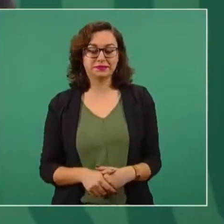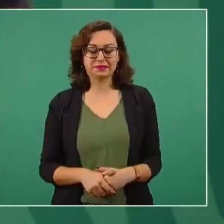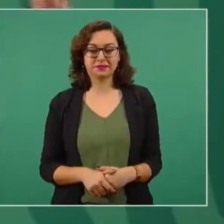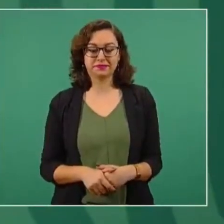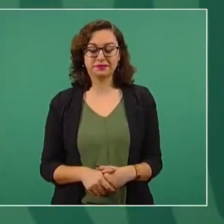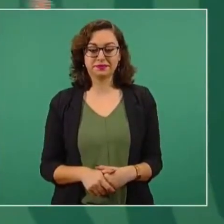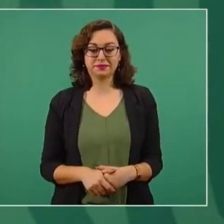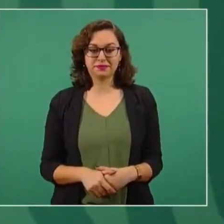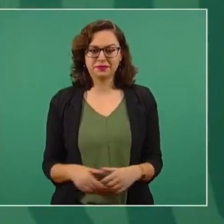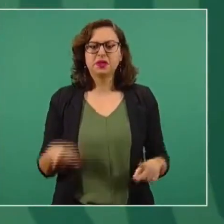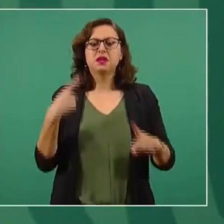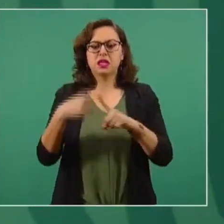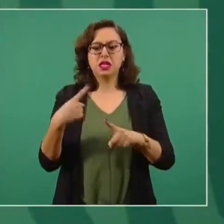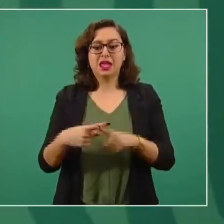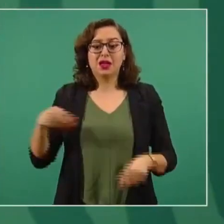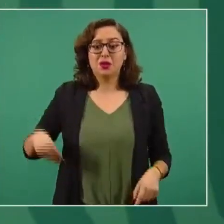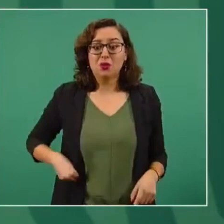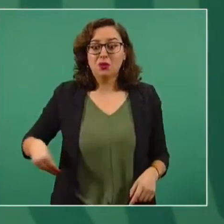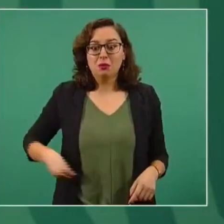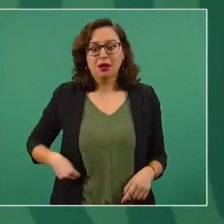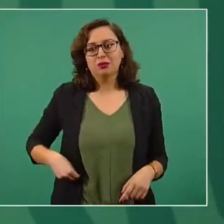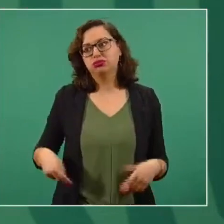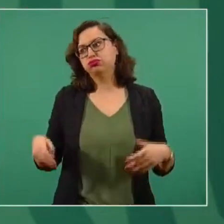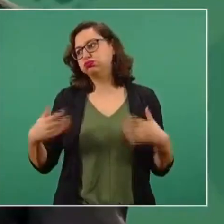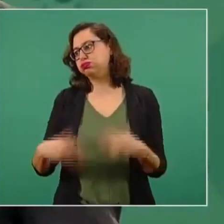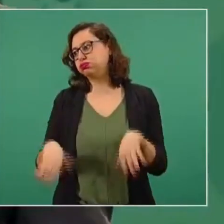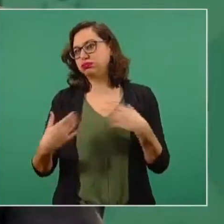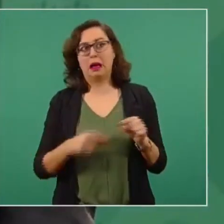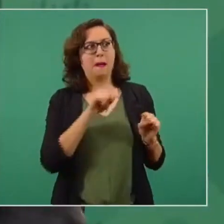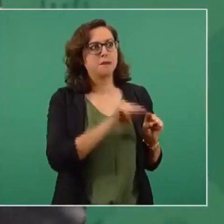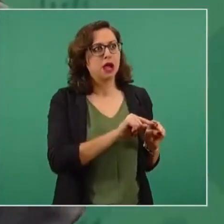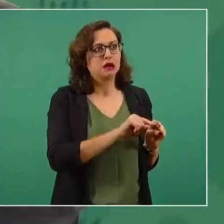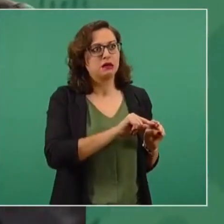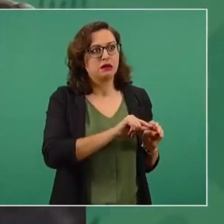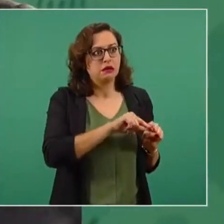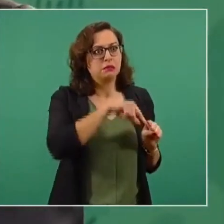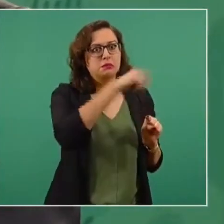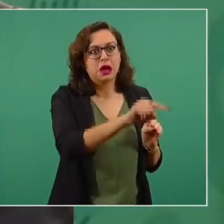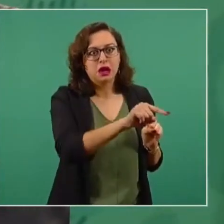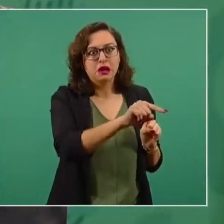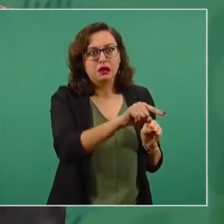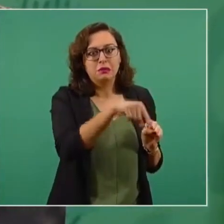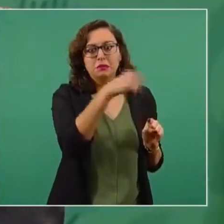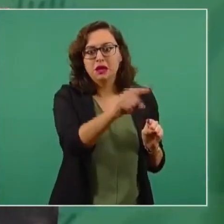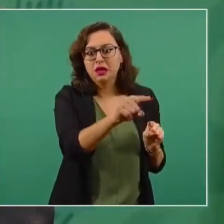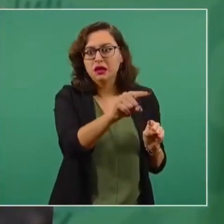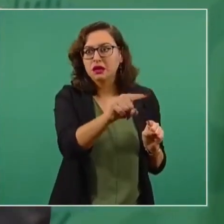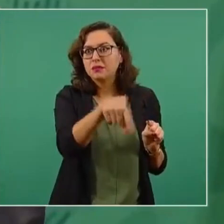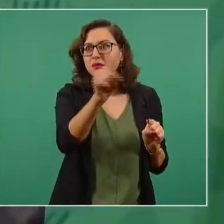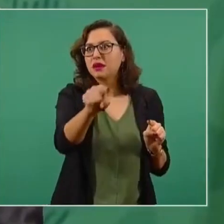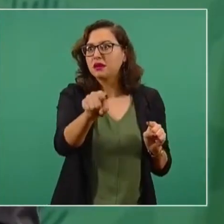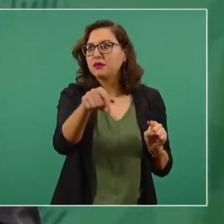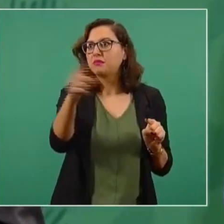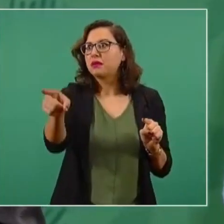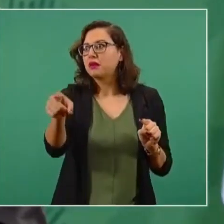¿quiénes son los responsables? Pues es una red de componendas,